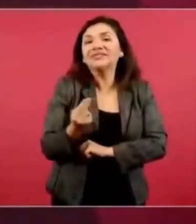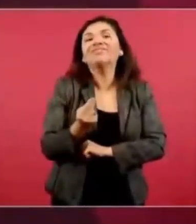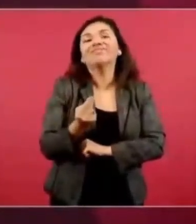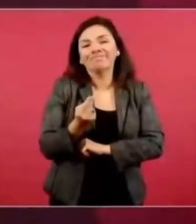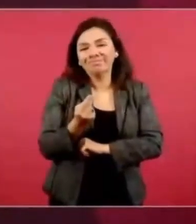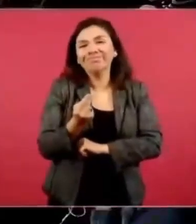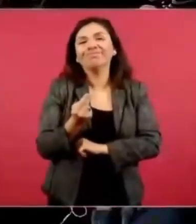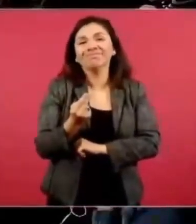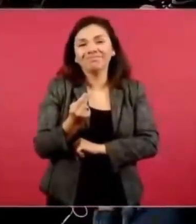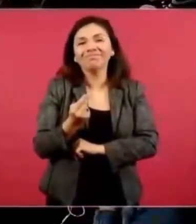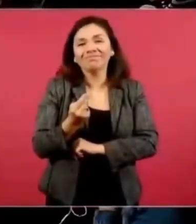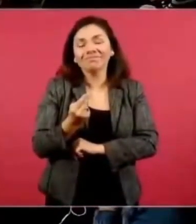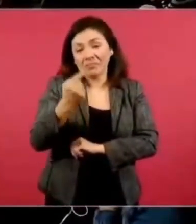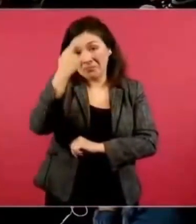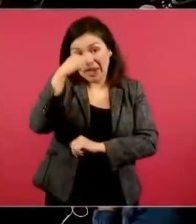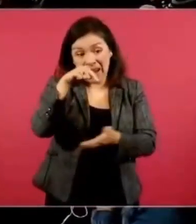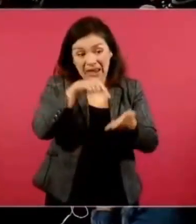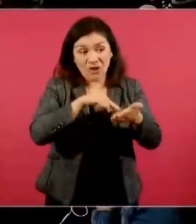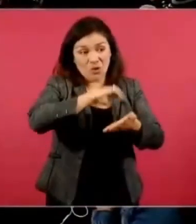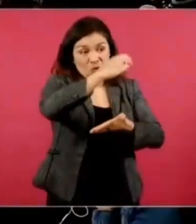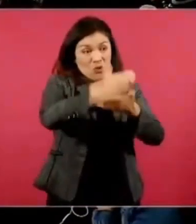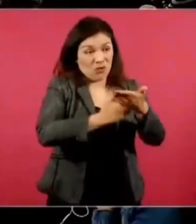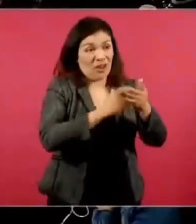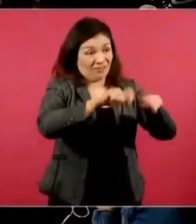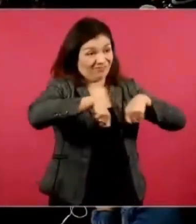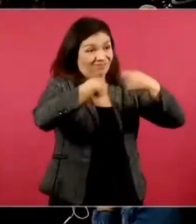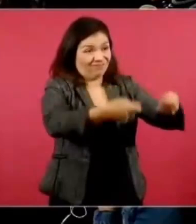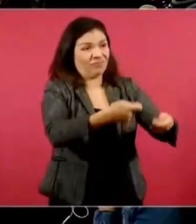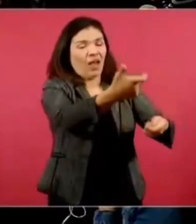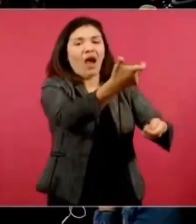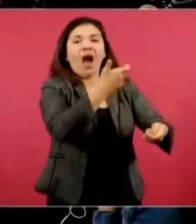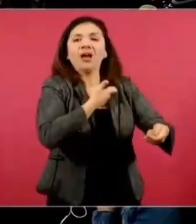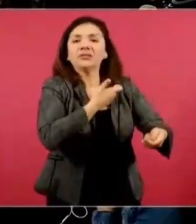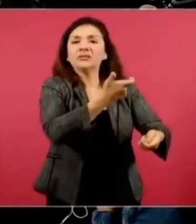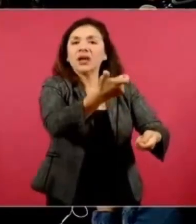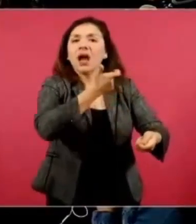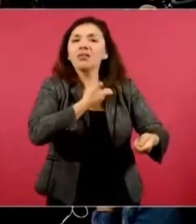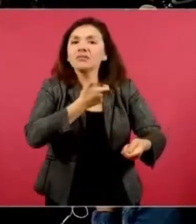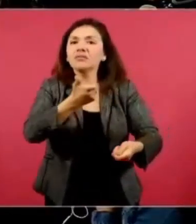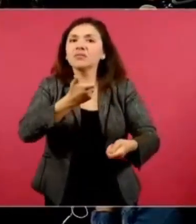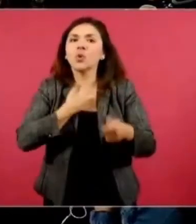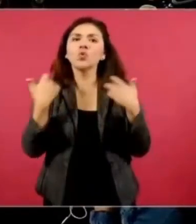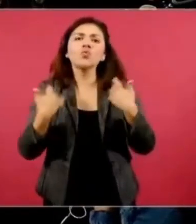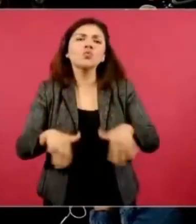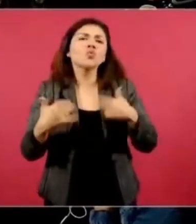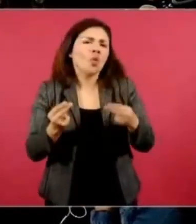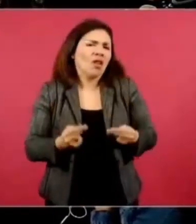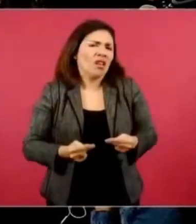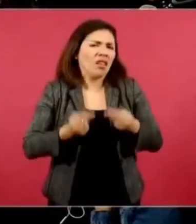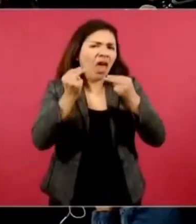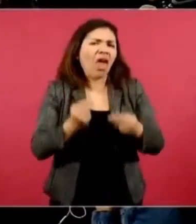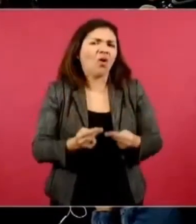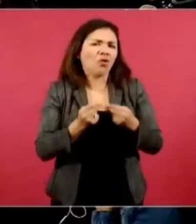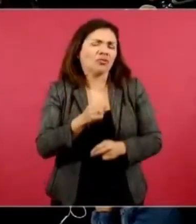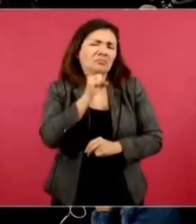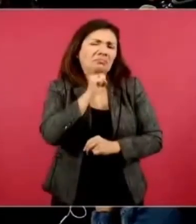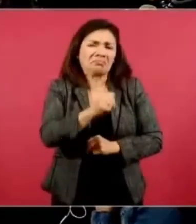mucho dinero. Eran muy buenos negocios para ellos,